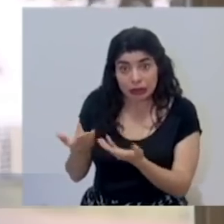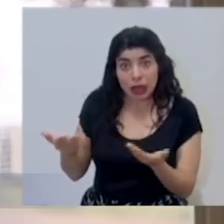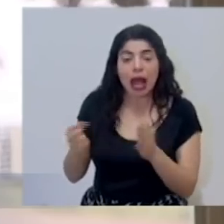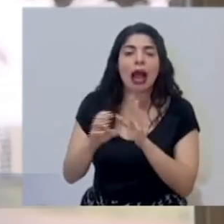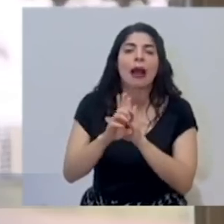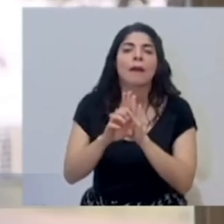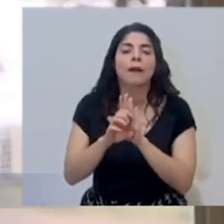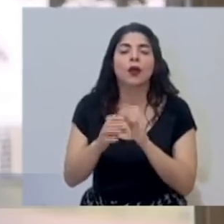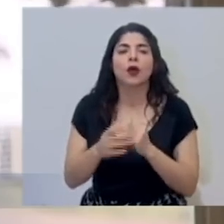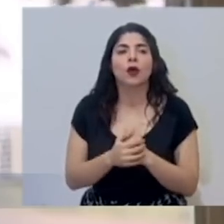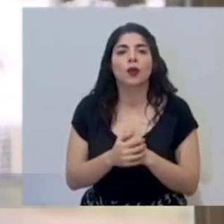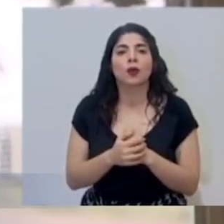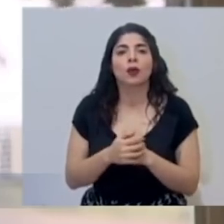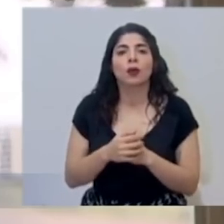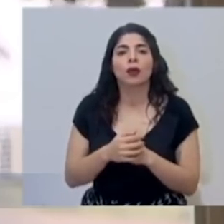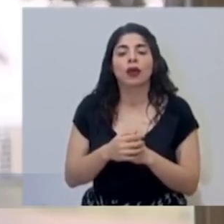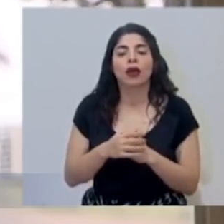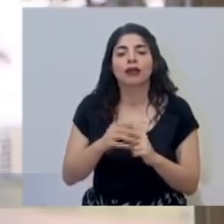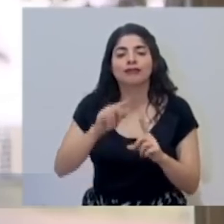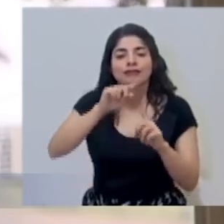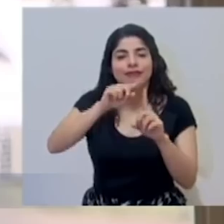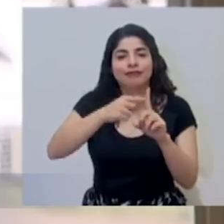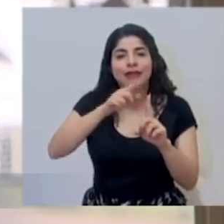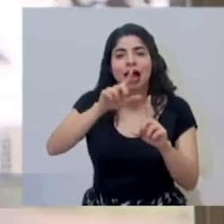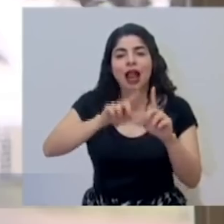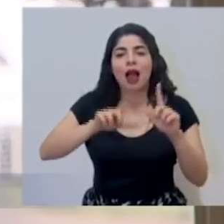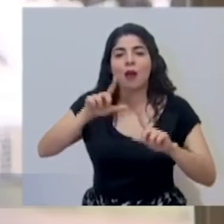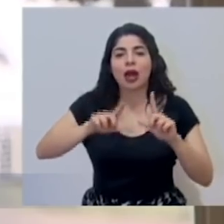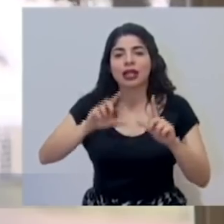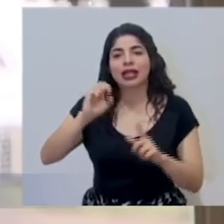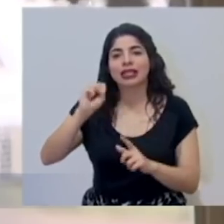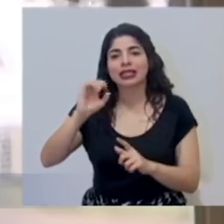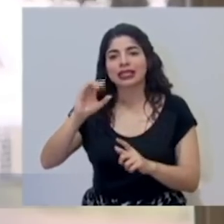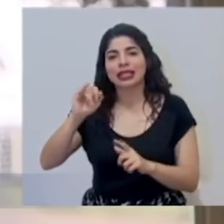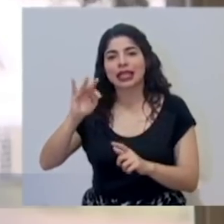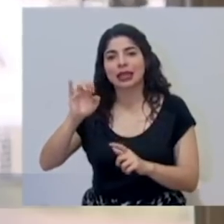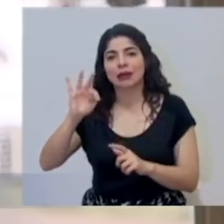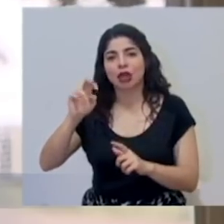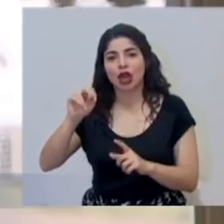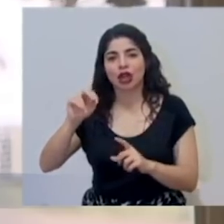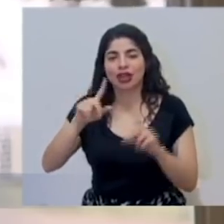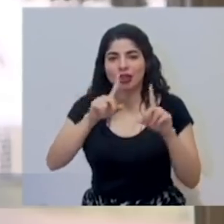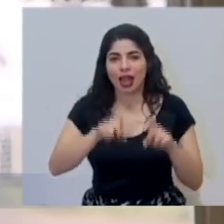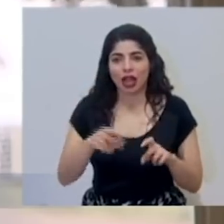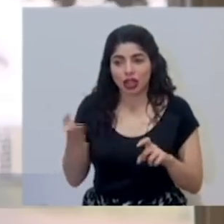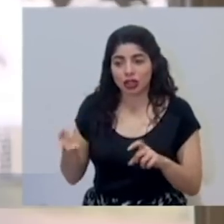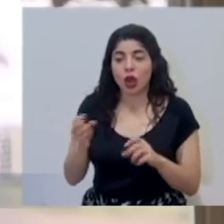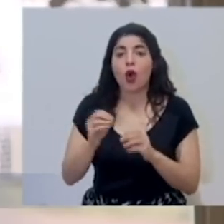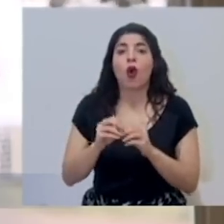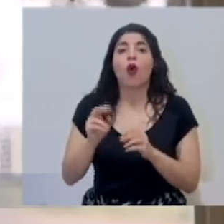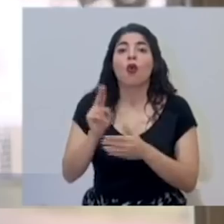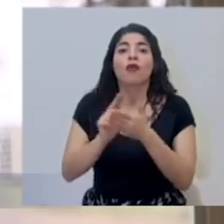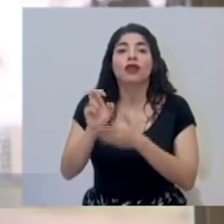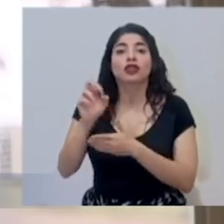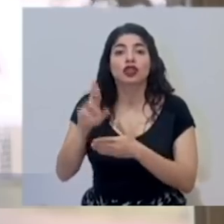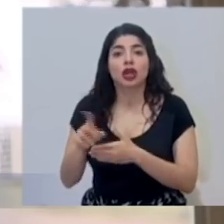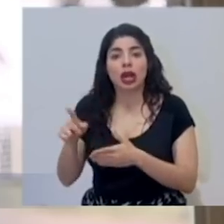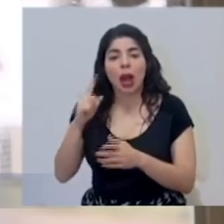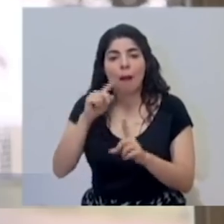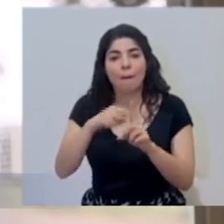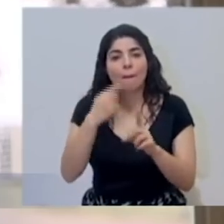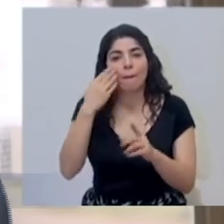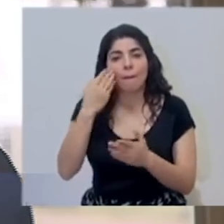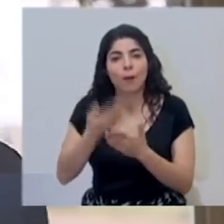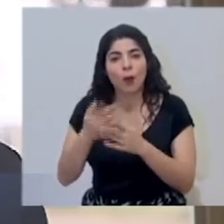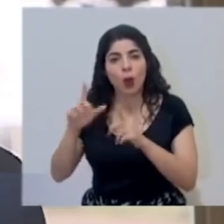como es el caso, por ejemplo, de las pruebas del CENIVIOT, diagnósticas o las pruebas de saliva de la UCR. Entonces,